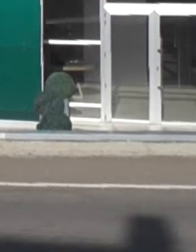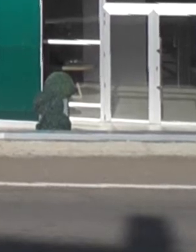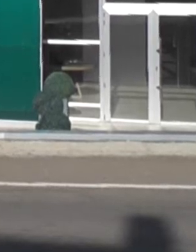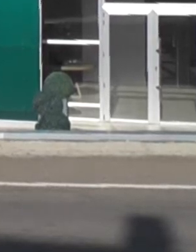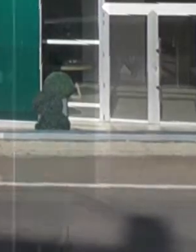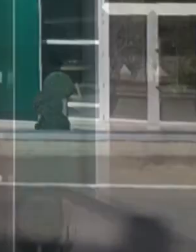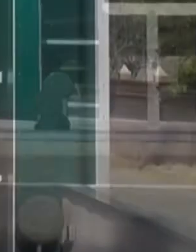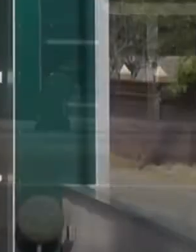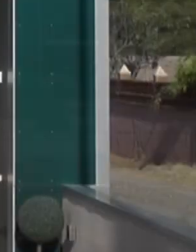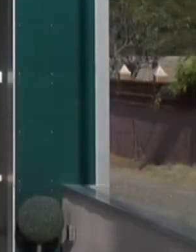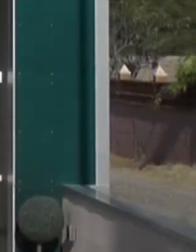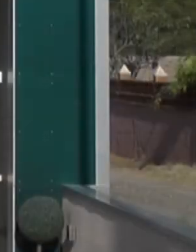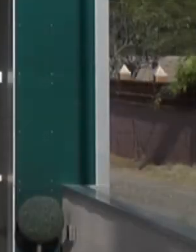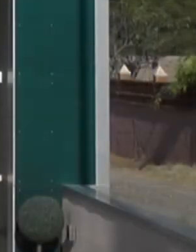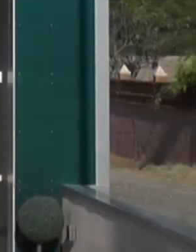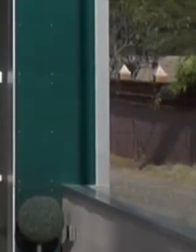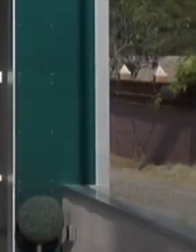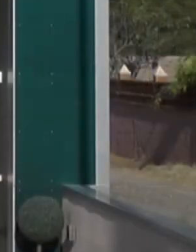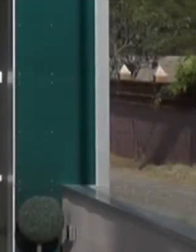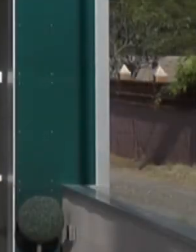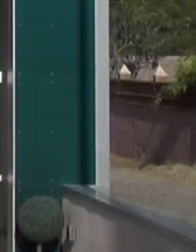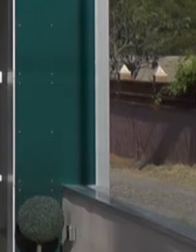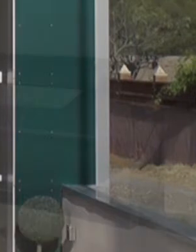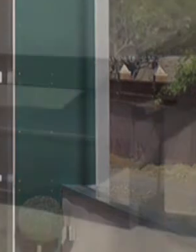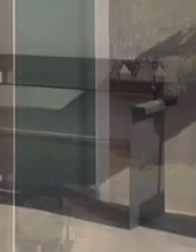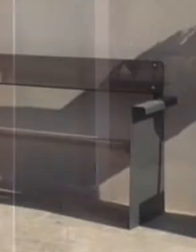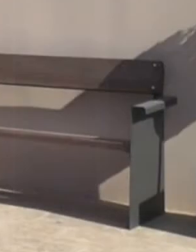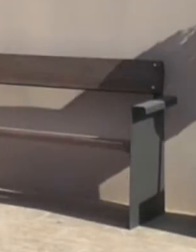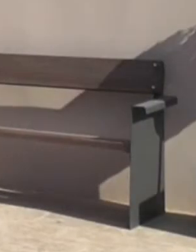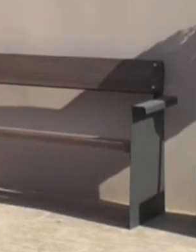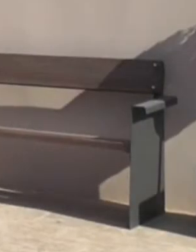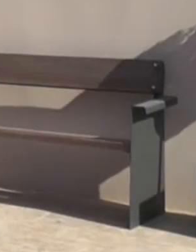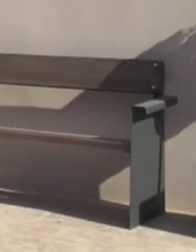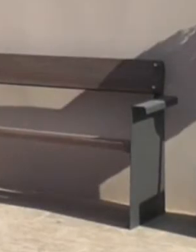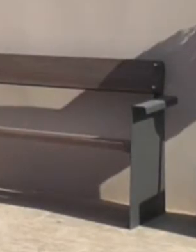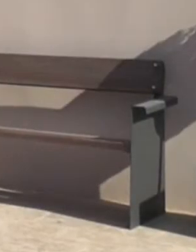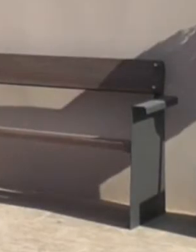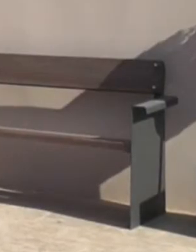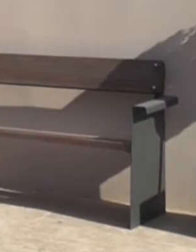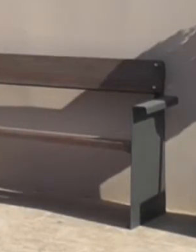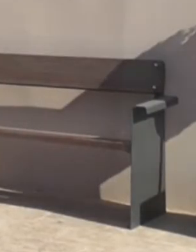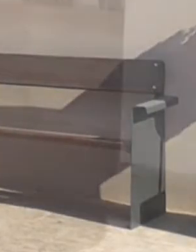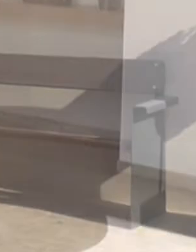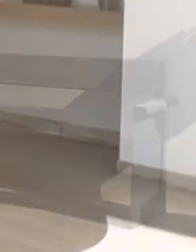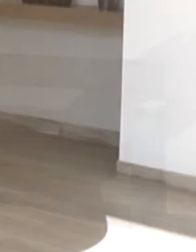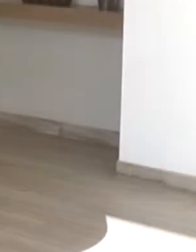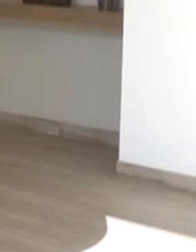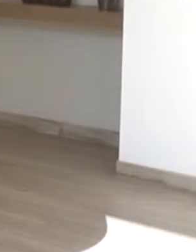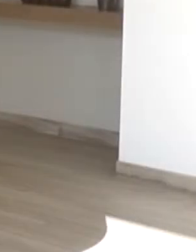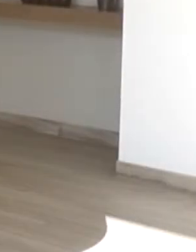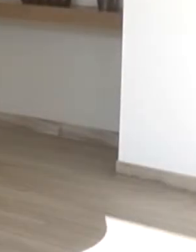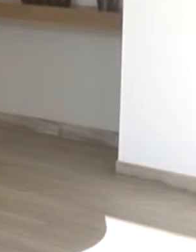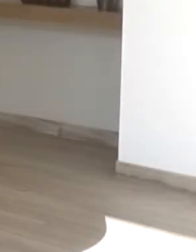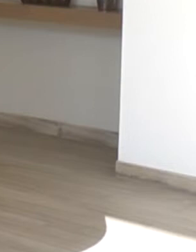En un momento tan difícil, deje que nosotros nos ocupemos de todo. Tanatorio Funeraria Amantes, en Teruel desde